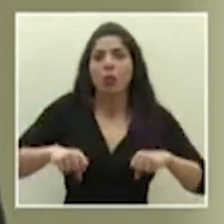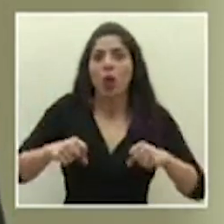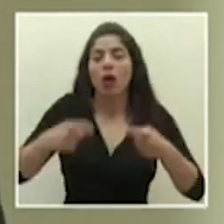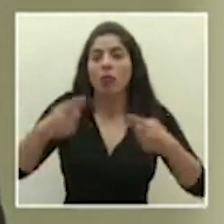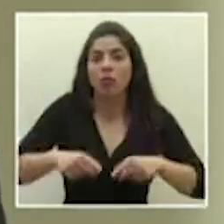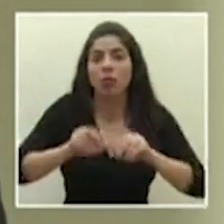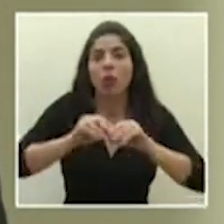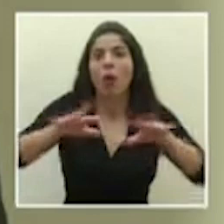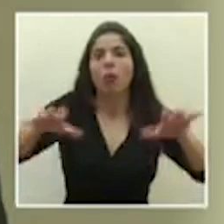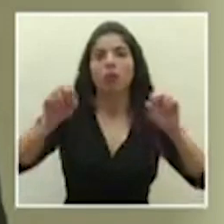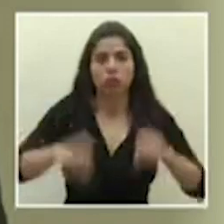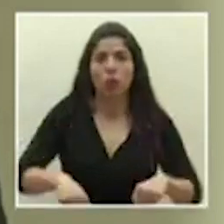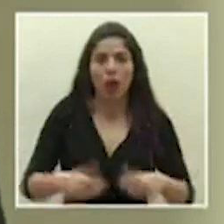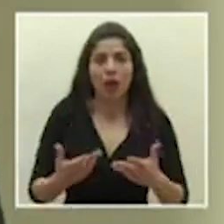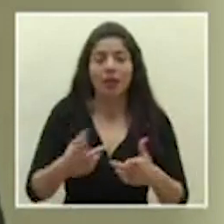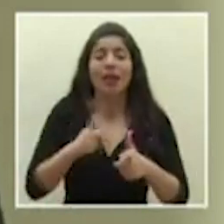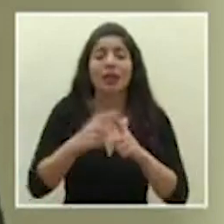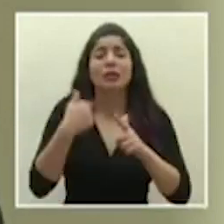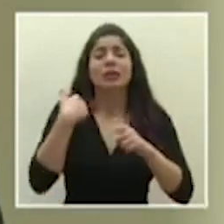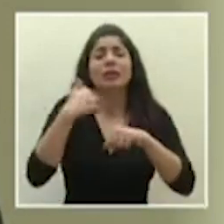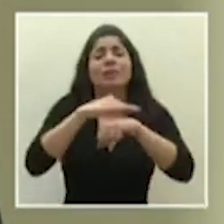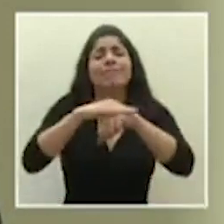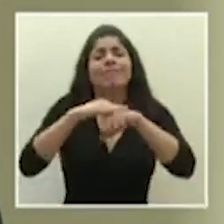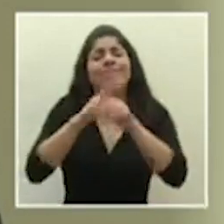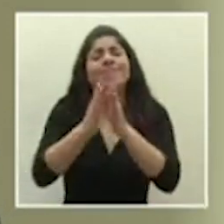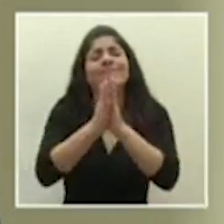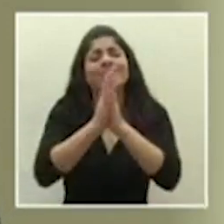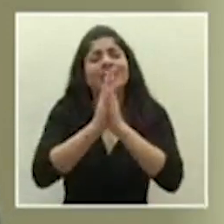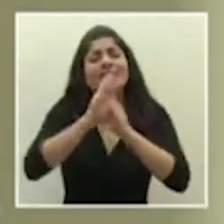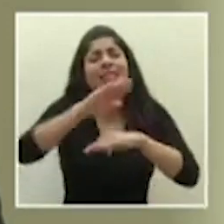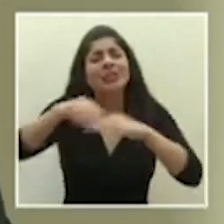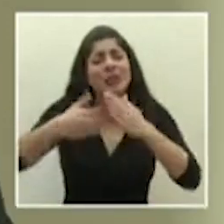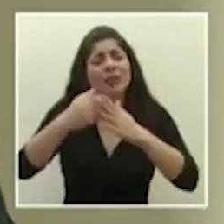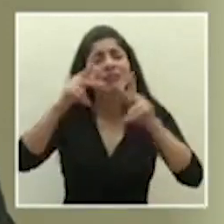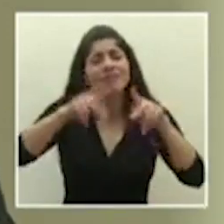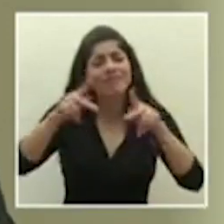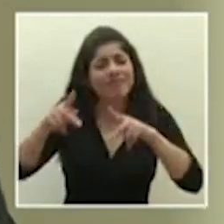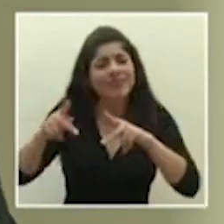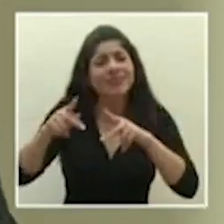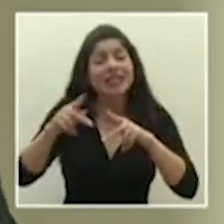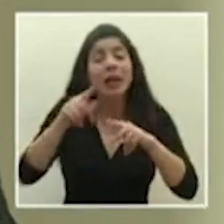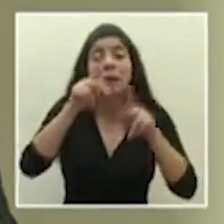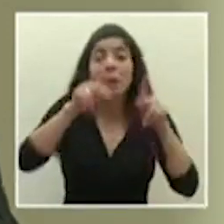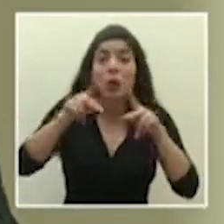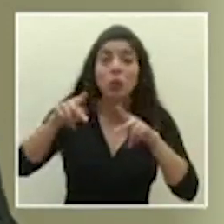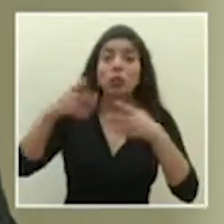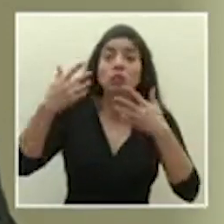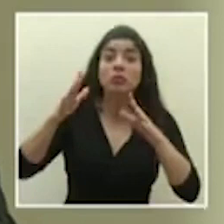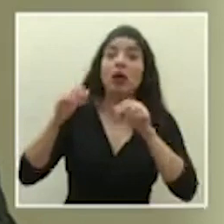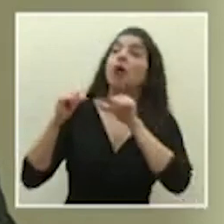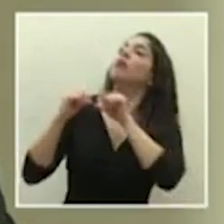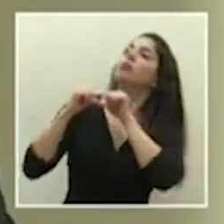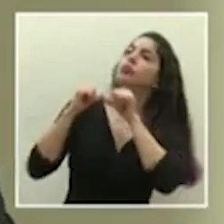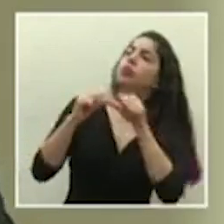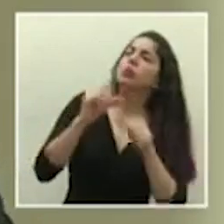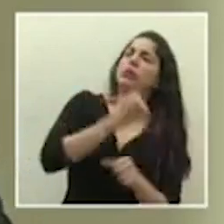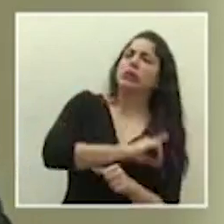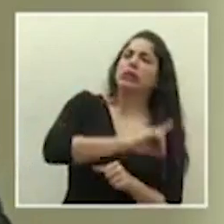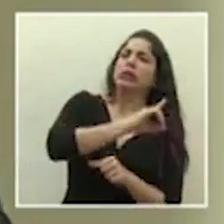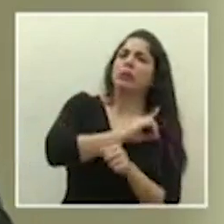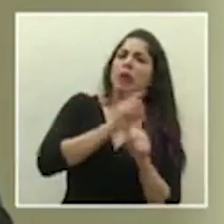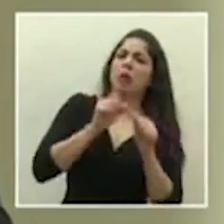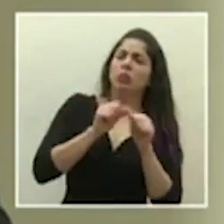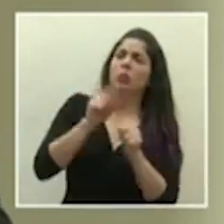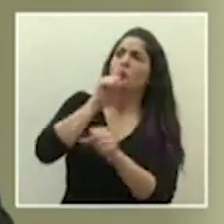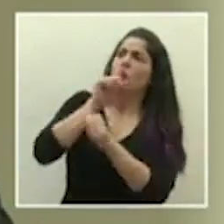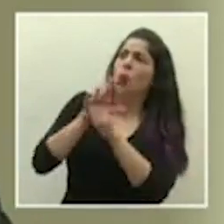favor aquí yo solicito a la población que sigamos los que han estado en esa disciplina de